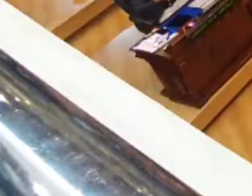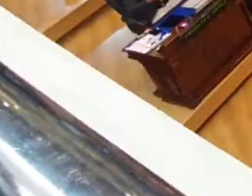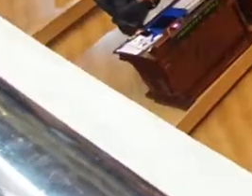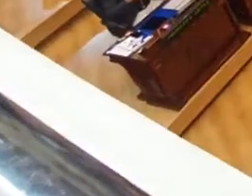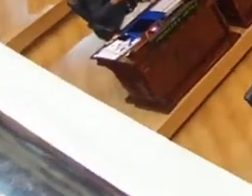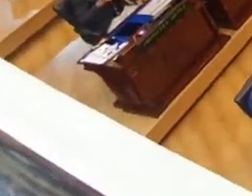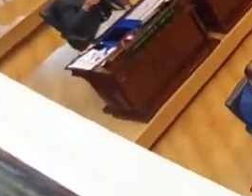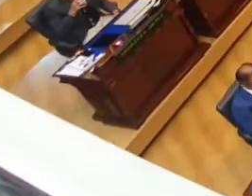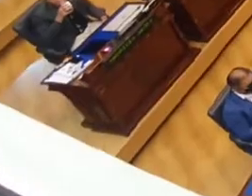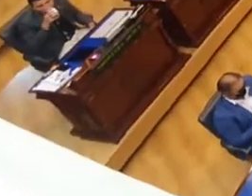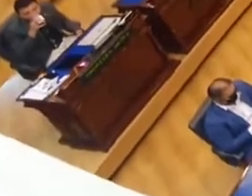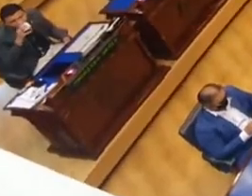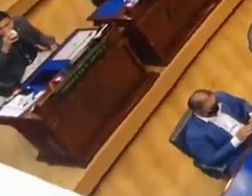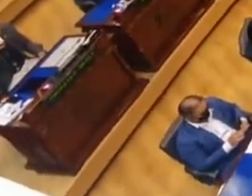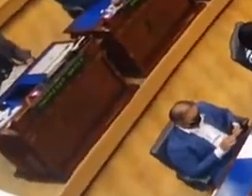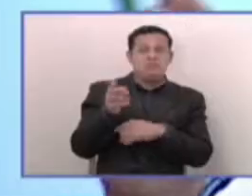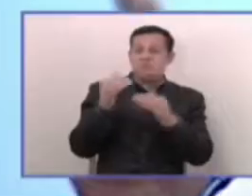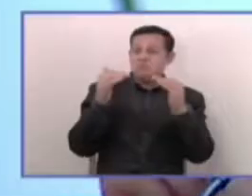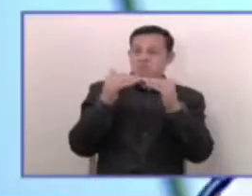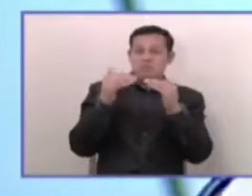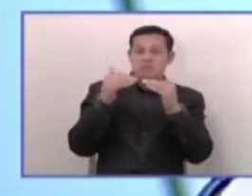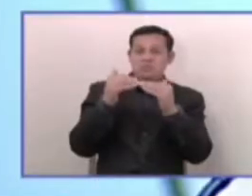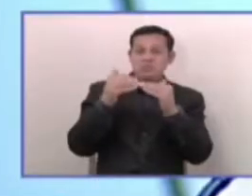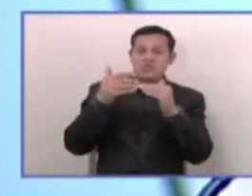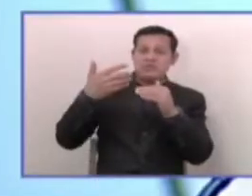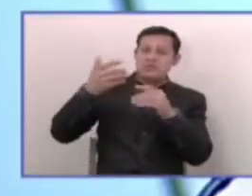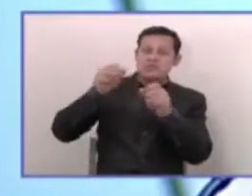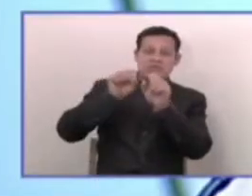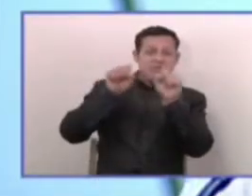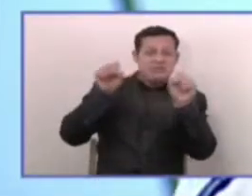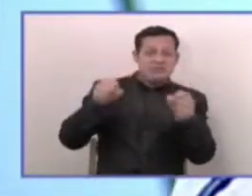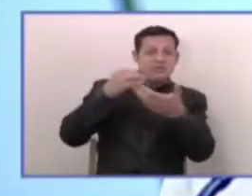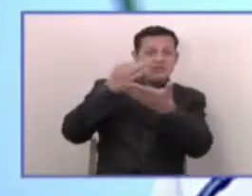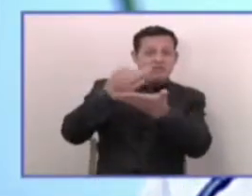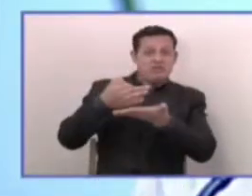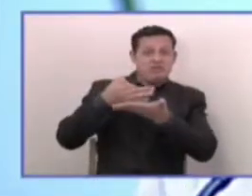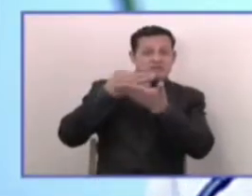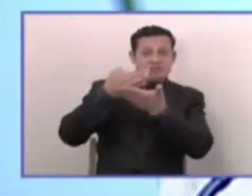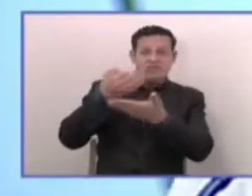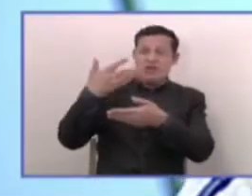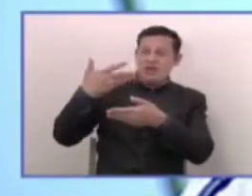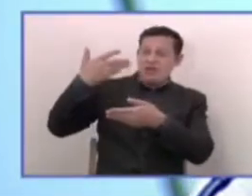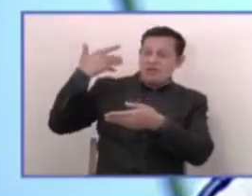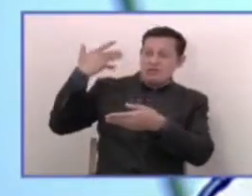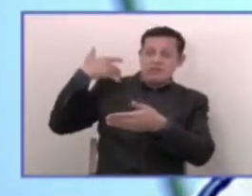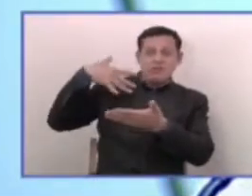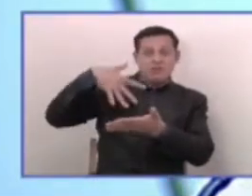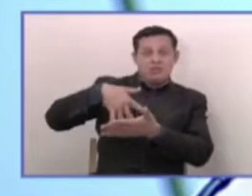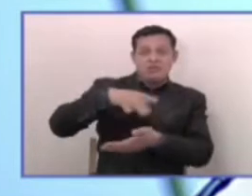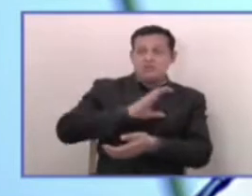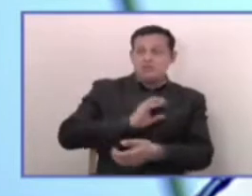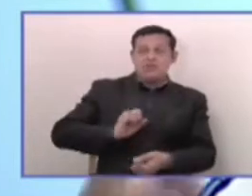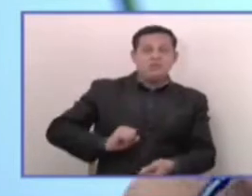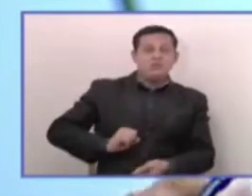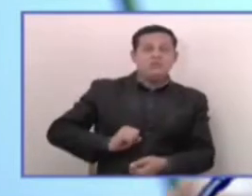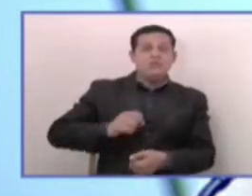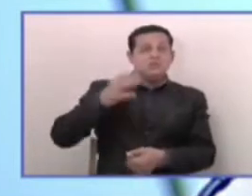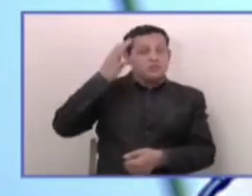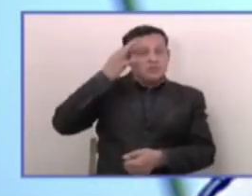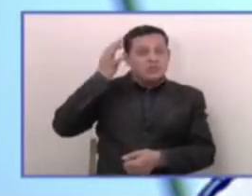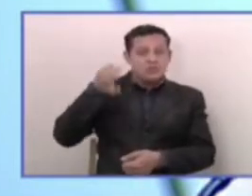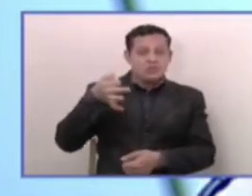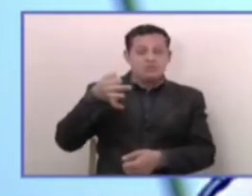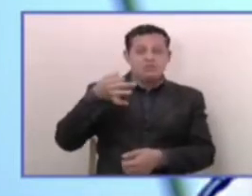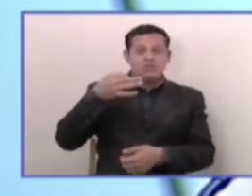se mantienen tal cual ha venido funcionando el sistema financiero. Pueblo salvadoreño, creemos